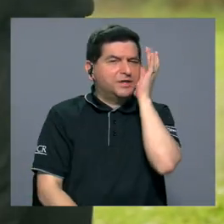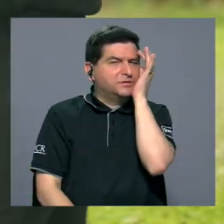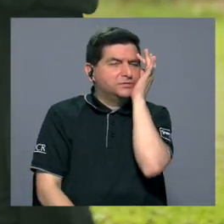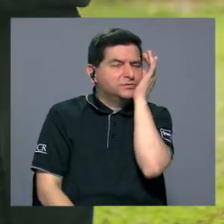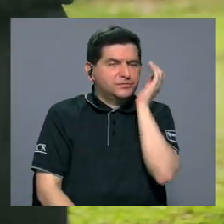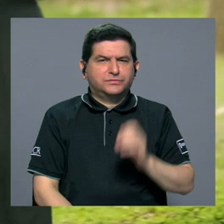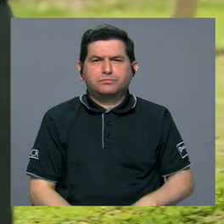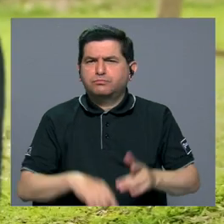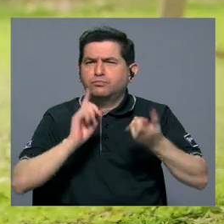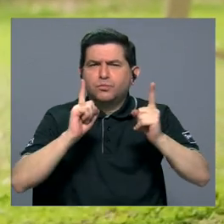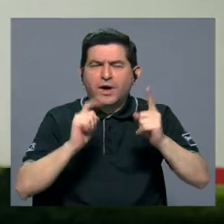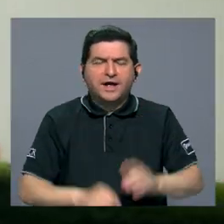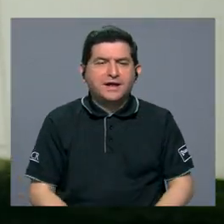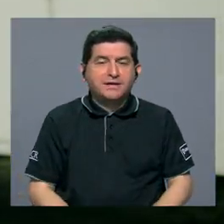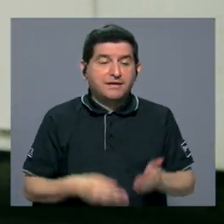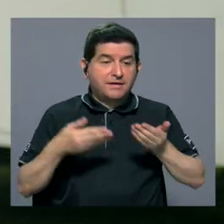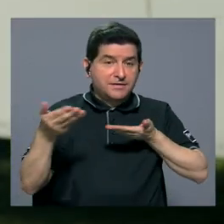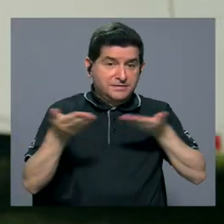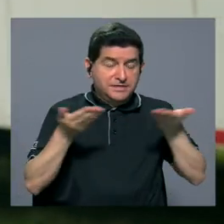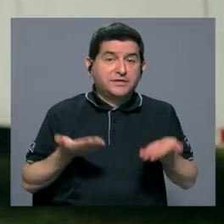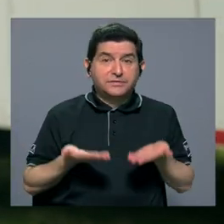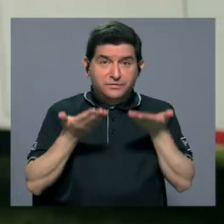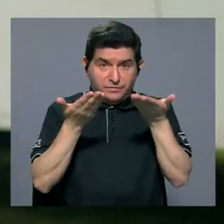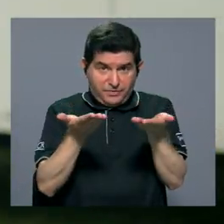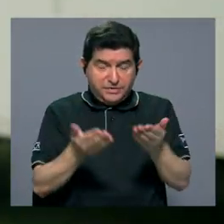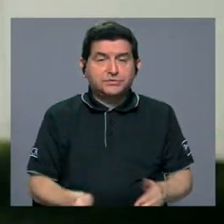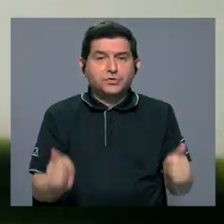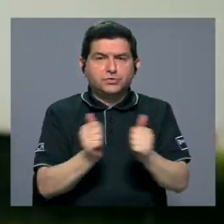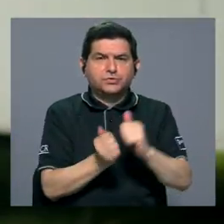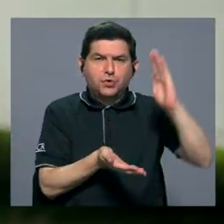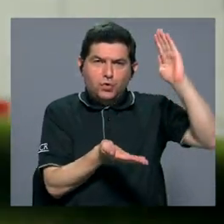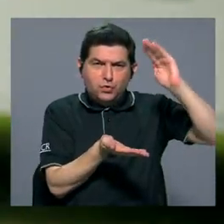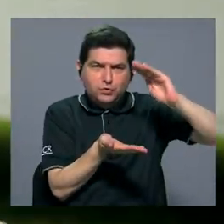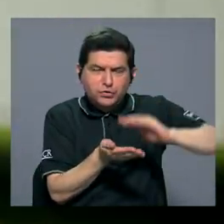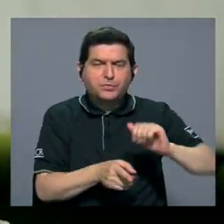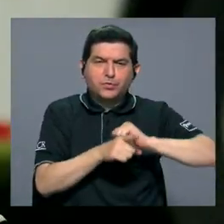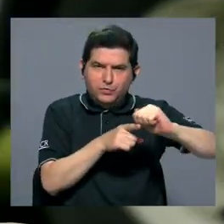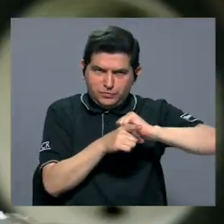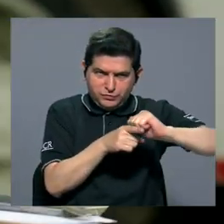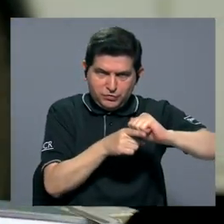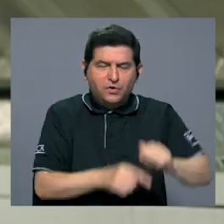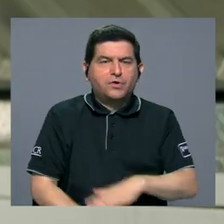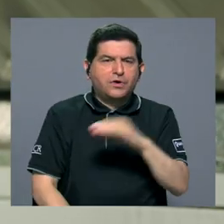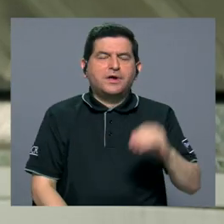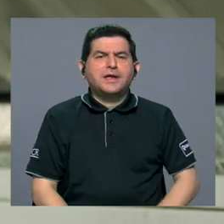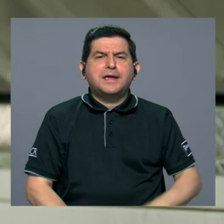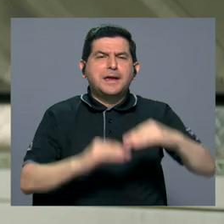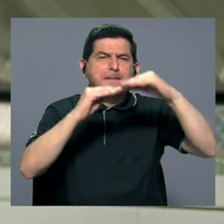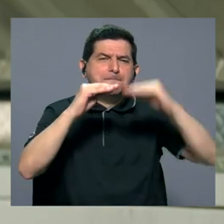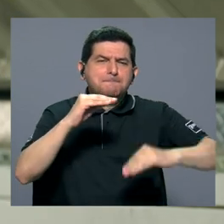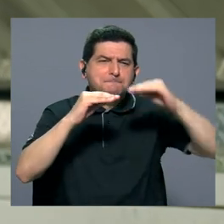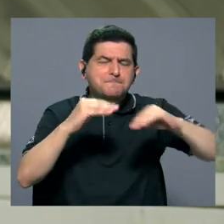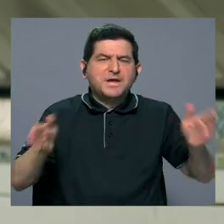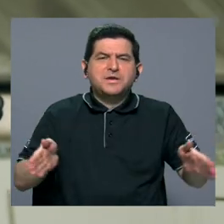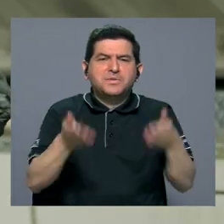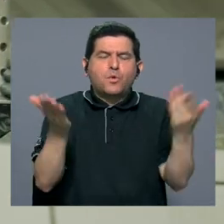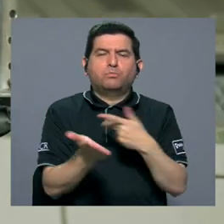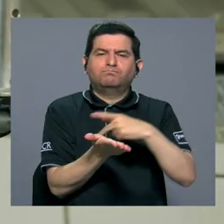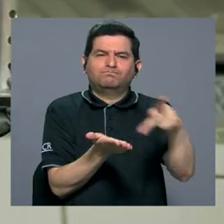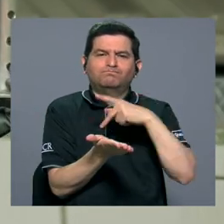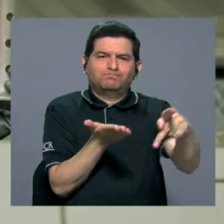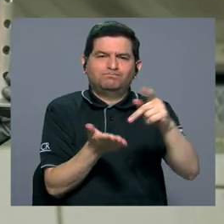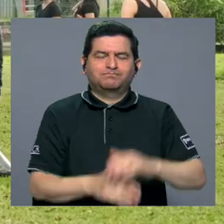preocupación se encuentra la prestación de servicios con el recorte de capacitaciones y los mínimos estímulos